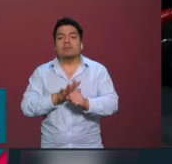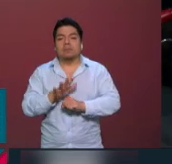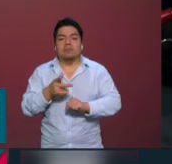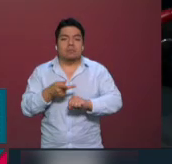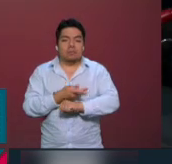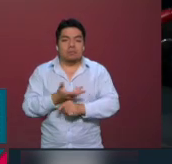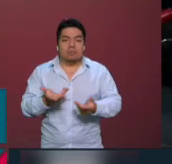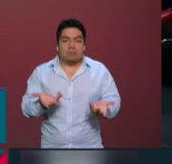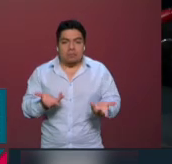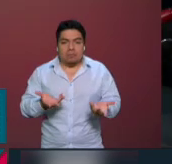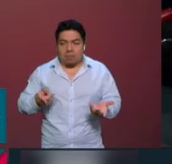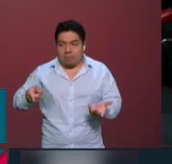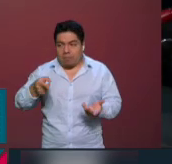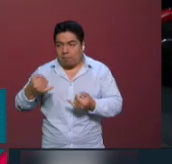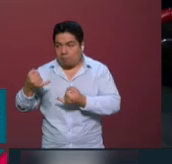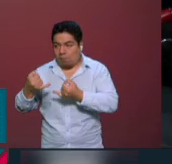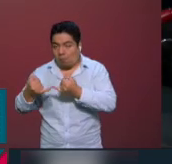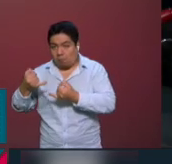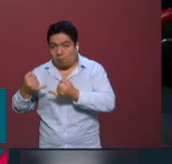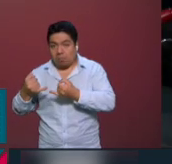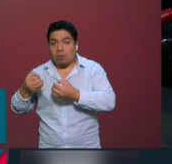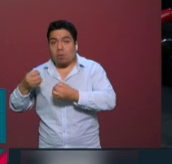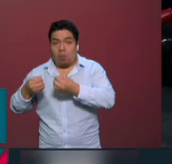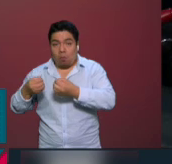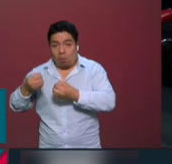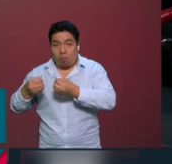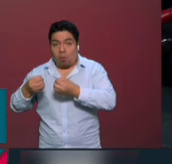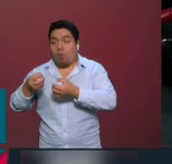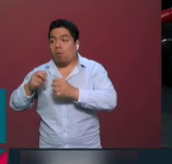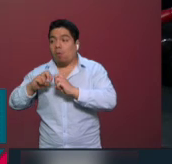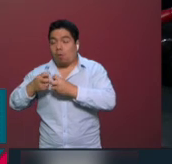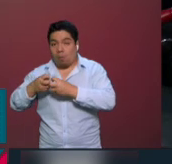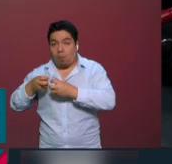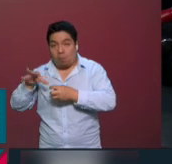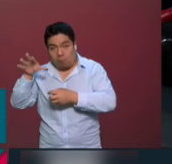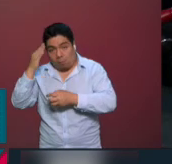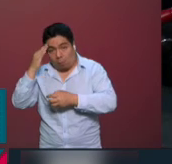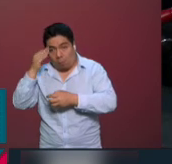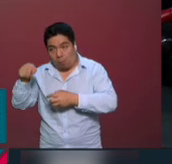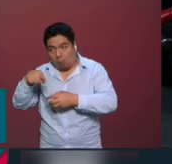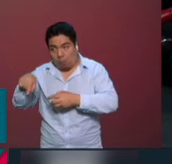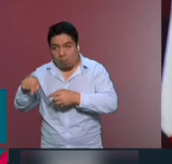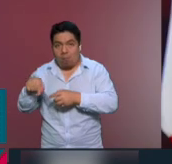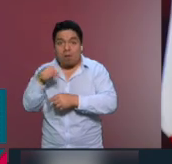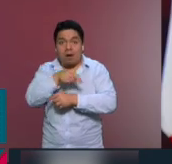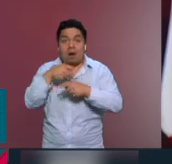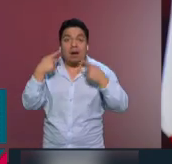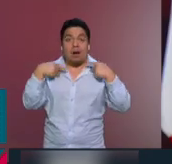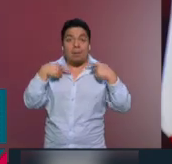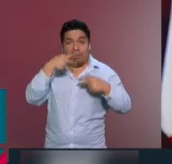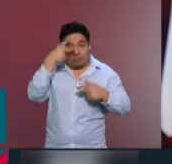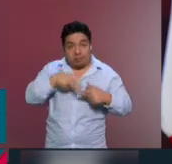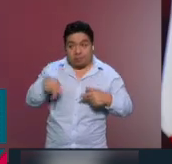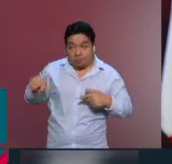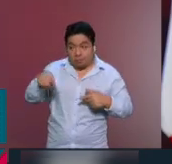que los jueces, los magistrados, los ministros sean electos por el pueblo,